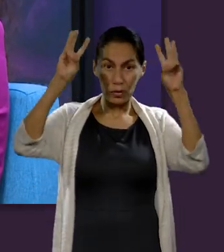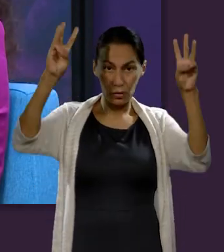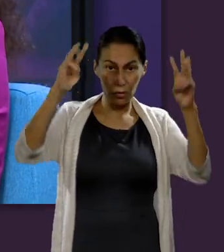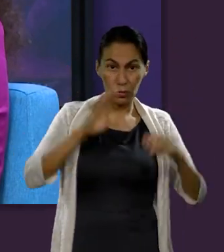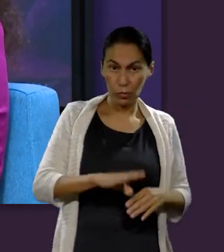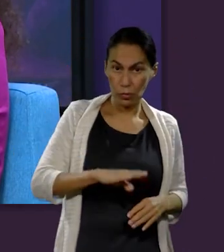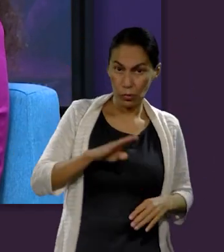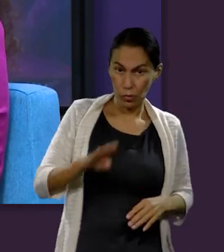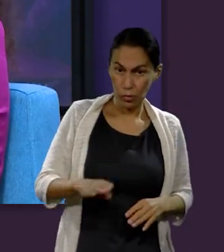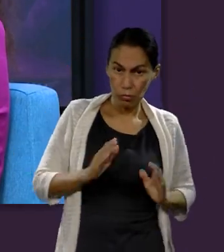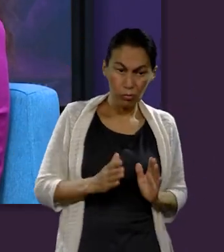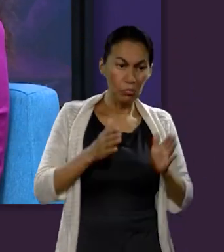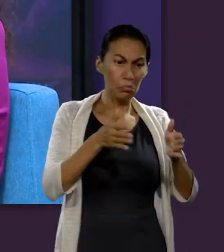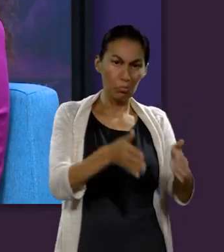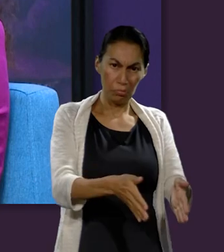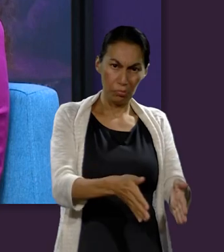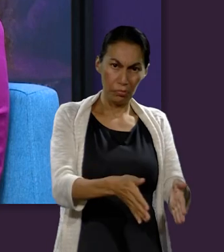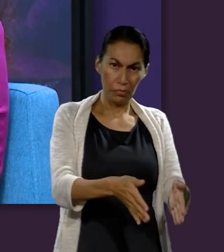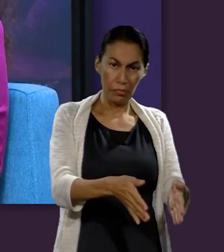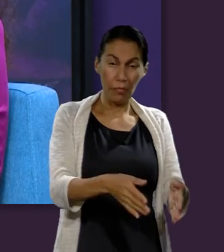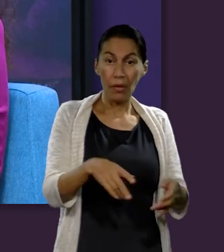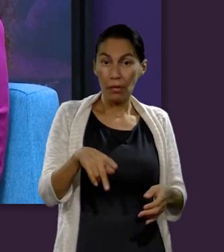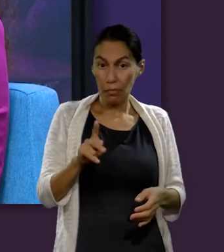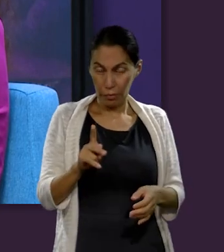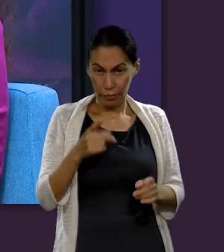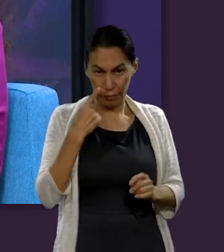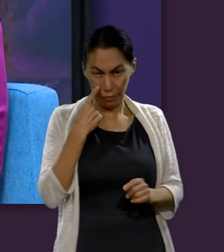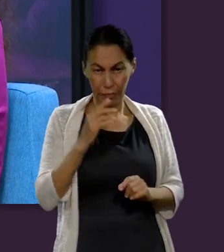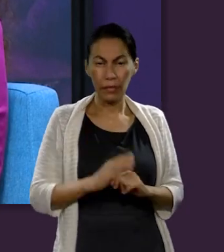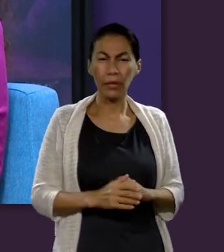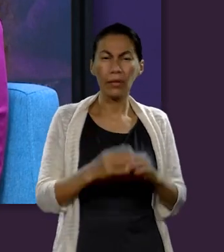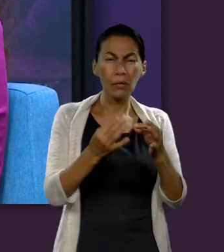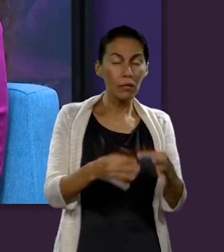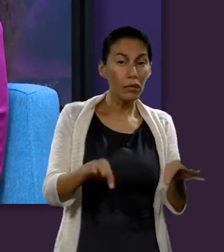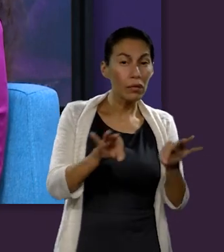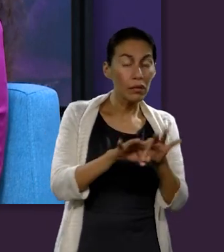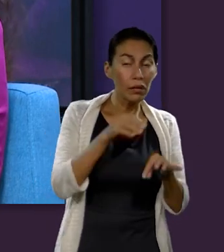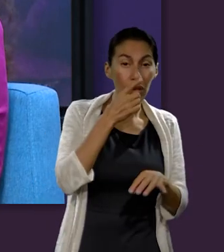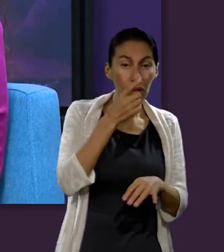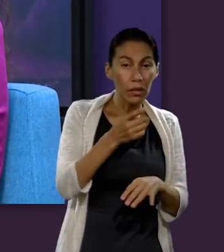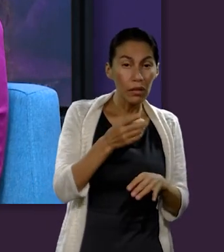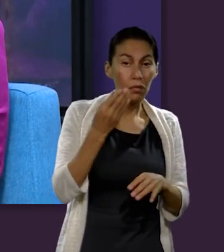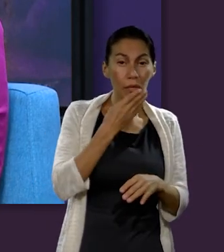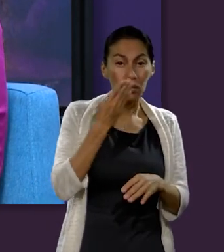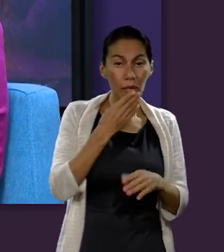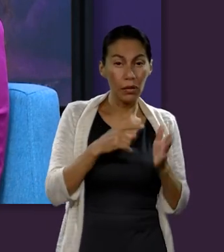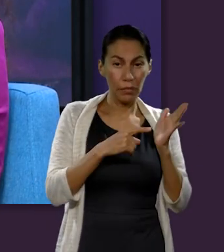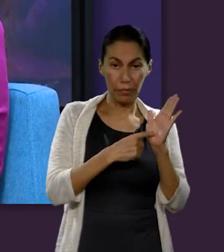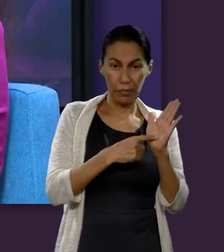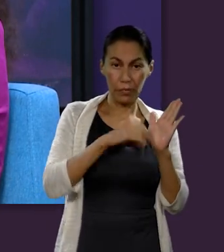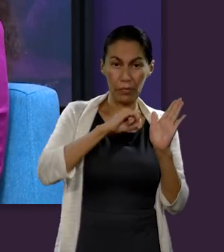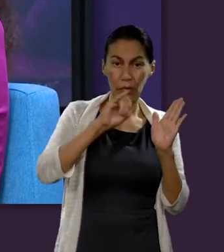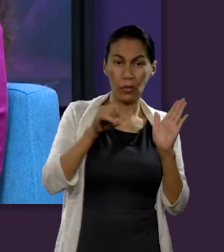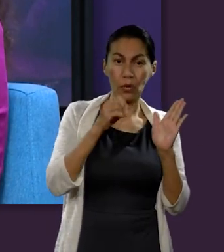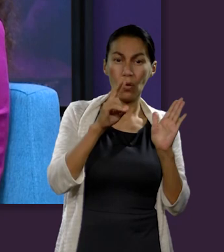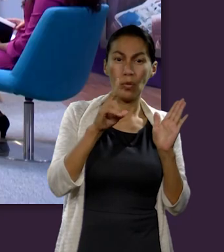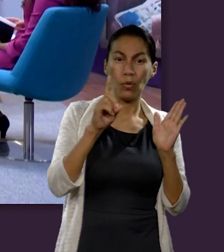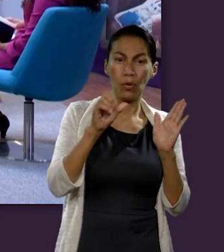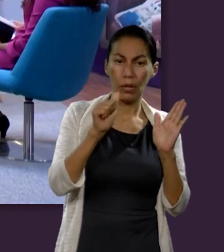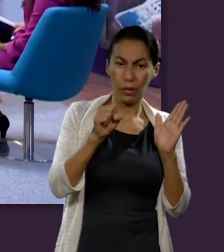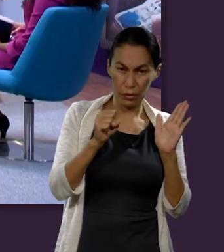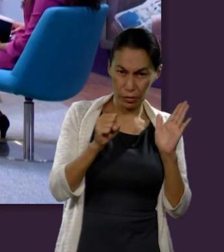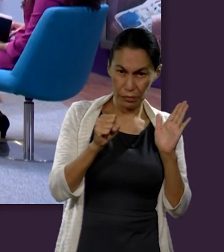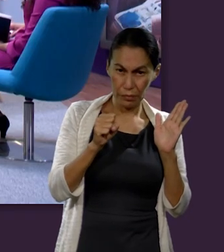fue sepultado. Sin embargo, es importante mencionar lo que se encuentra en Judas, versículo 9.